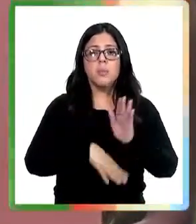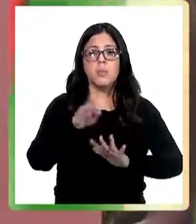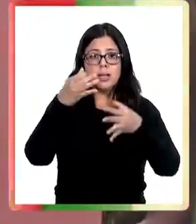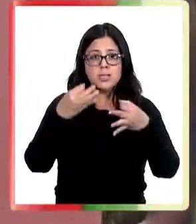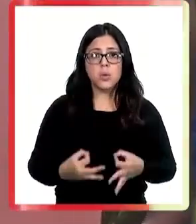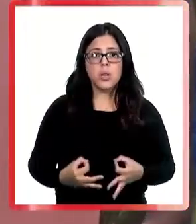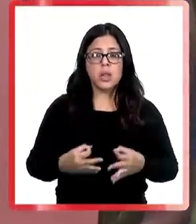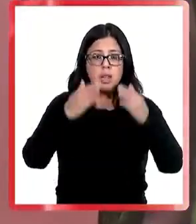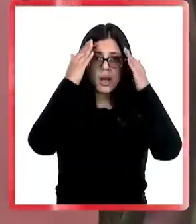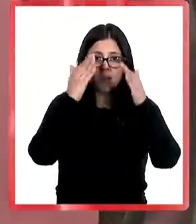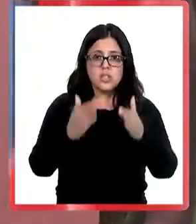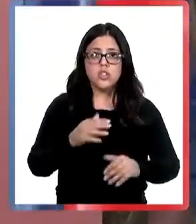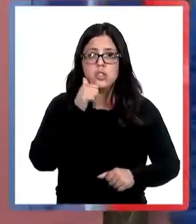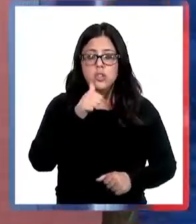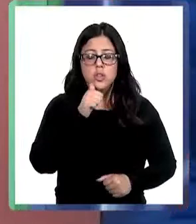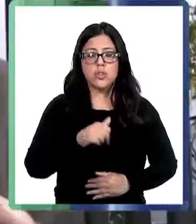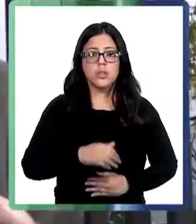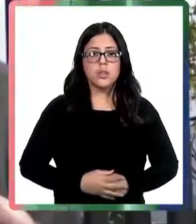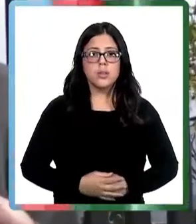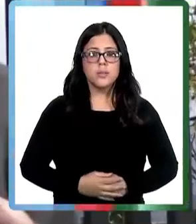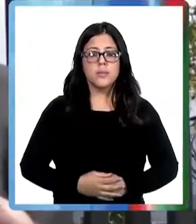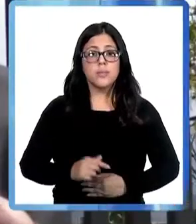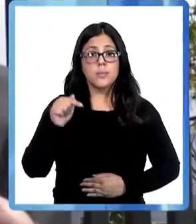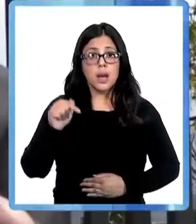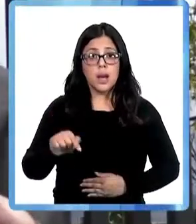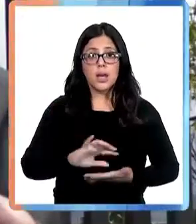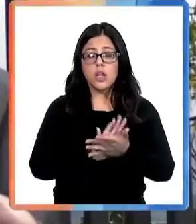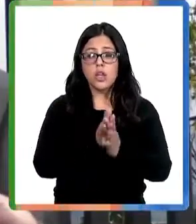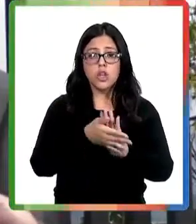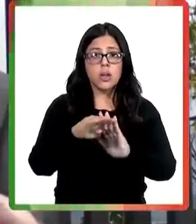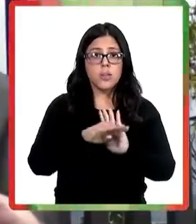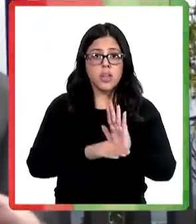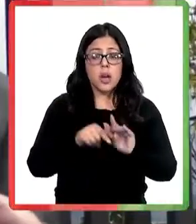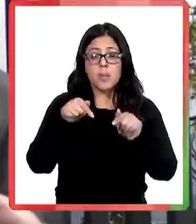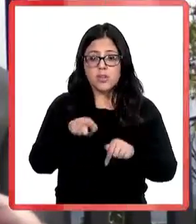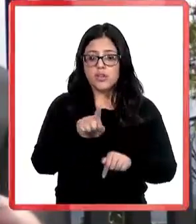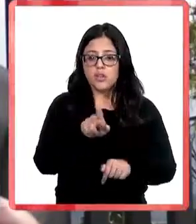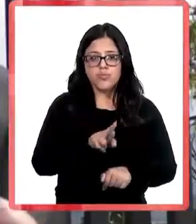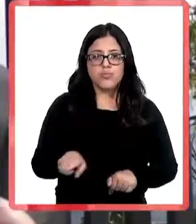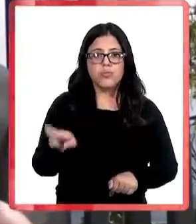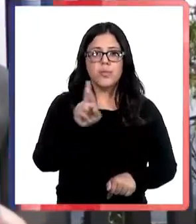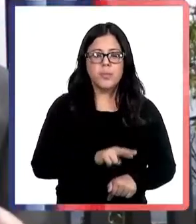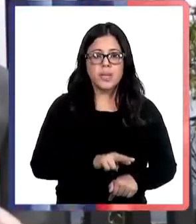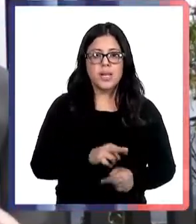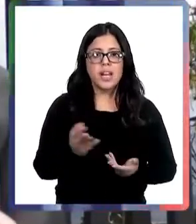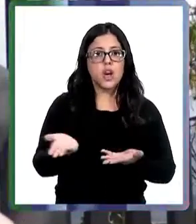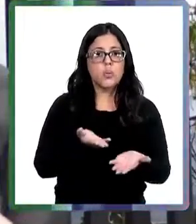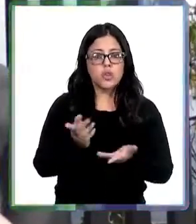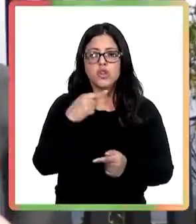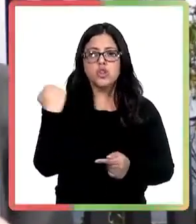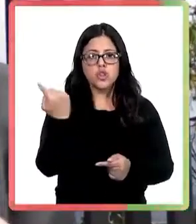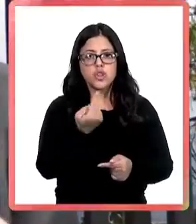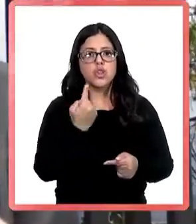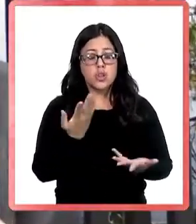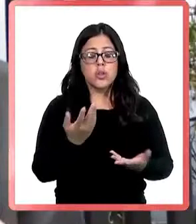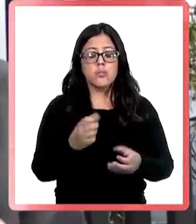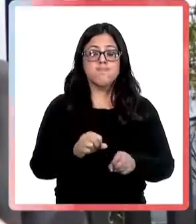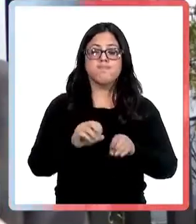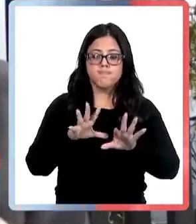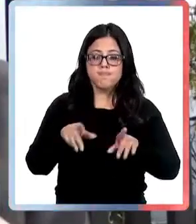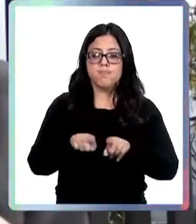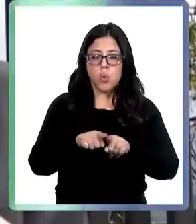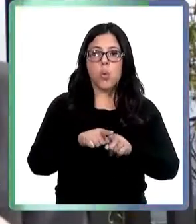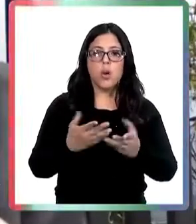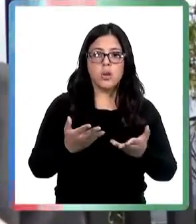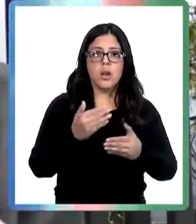seguridad a las atenciones del día a día. Se están tomando todas las medidas para que esto no vuelva a ocurrir. Como servicio reaccionamos se implementaron